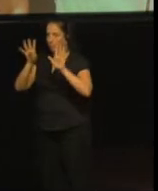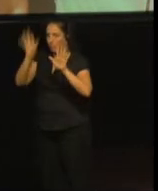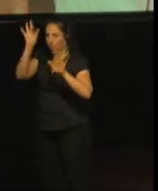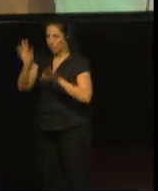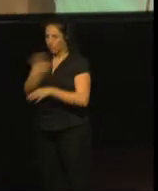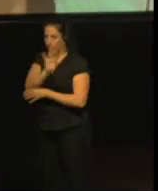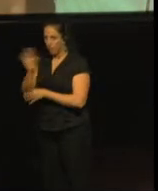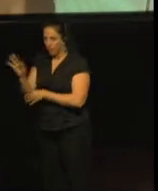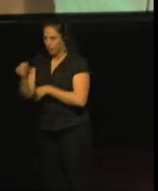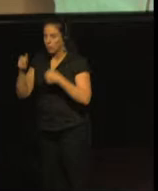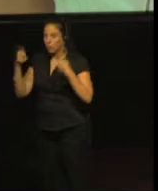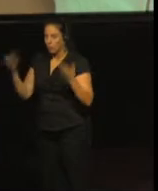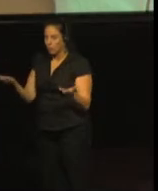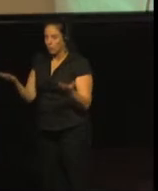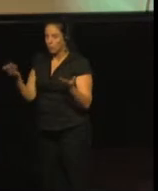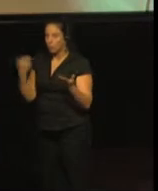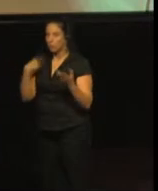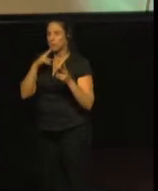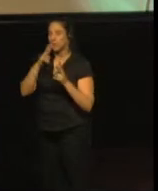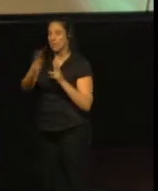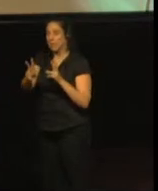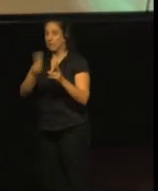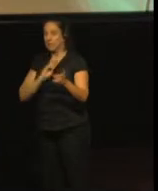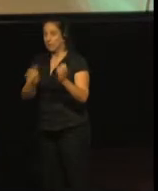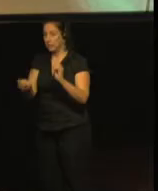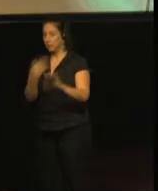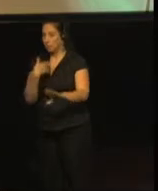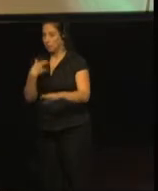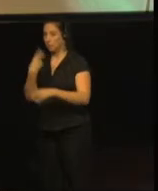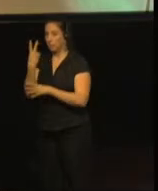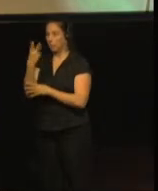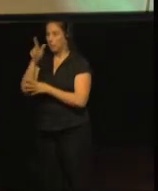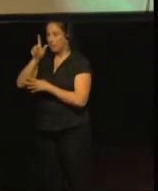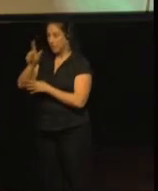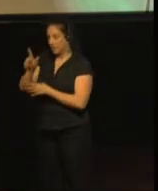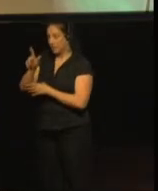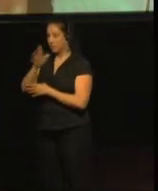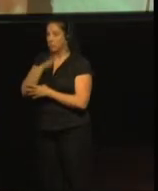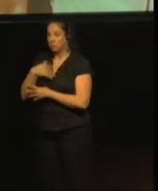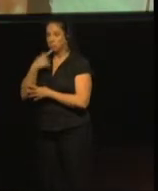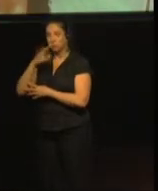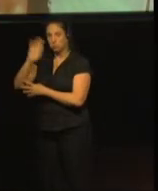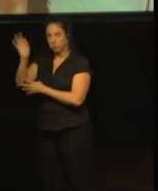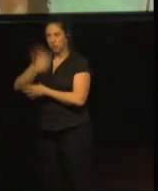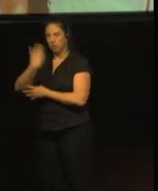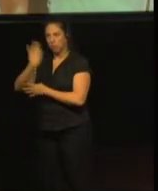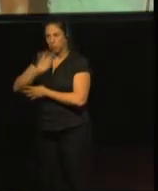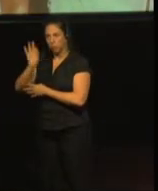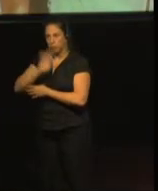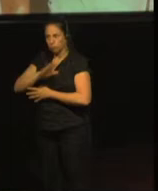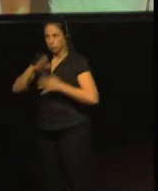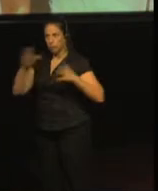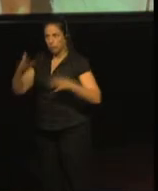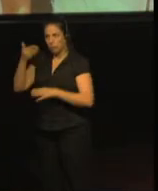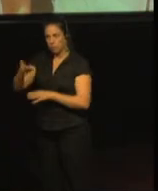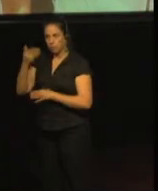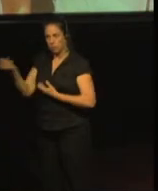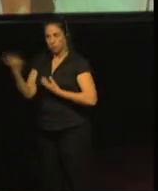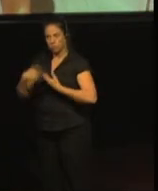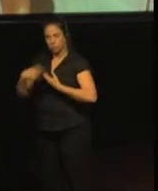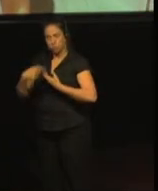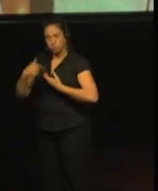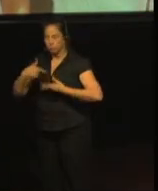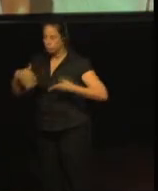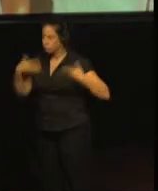recibimos 27 cuestionarios, por lo tanto, una proporción muy grande de participación. Estamos